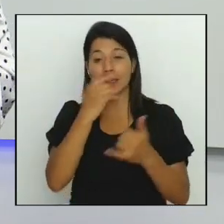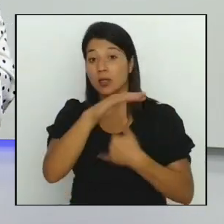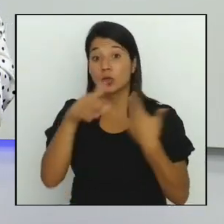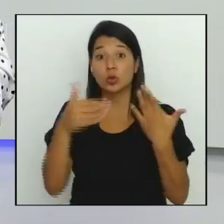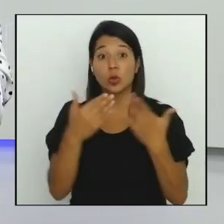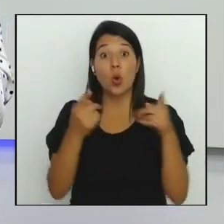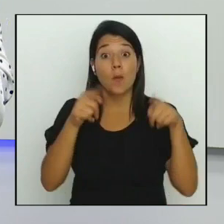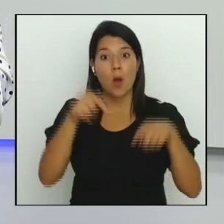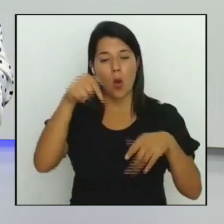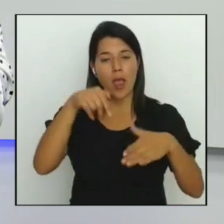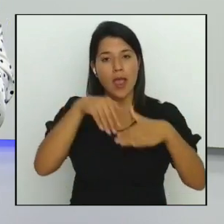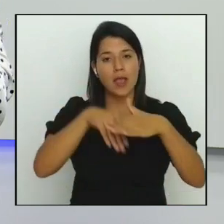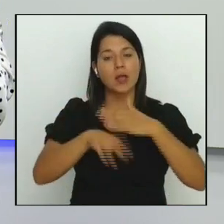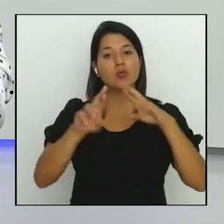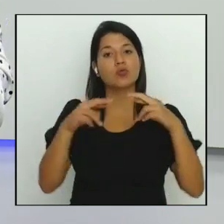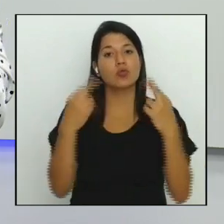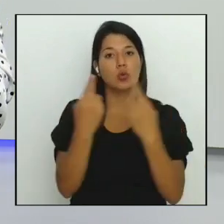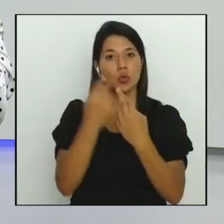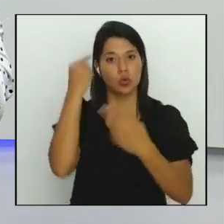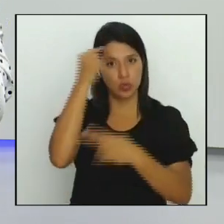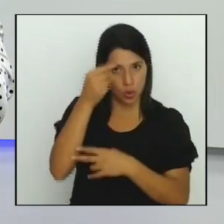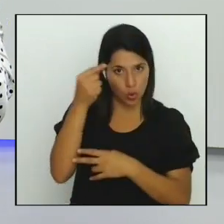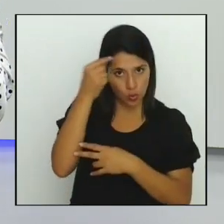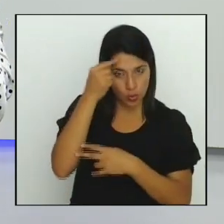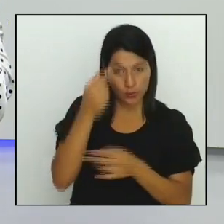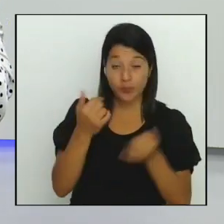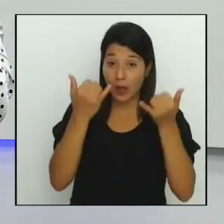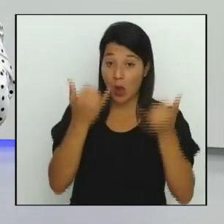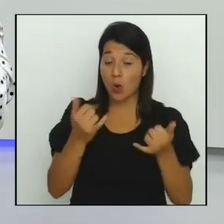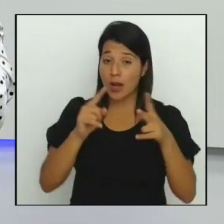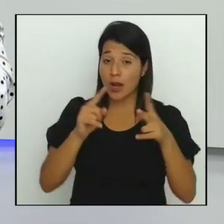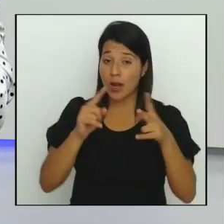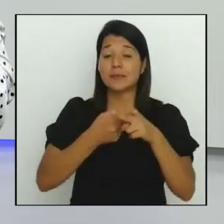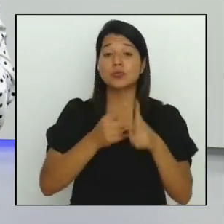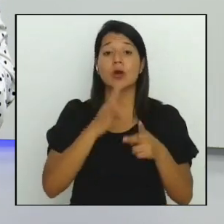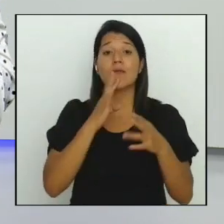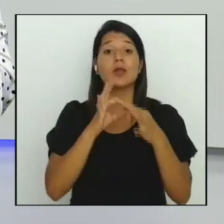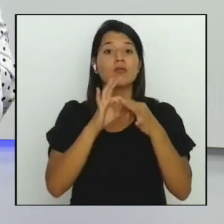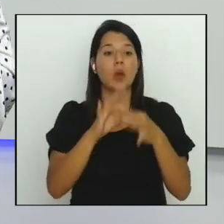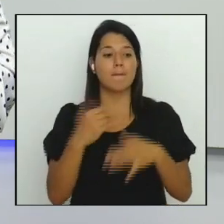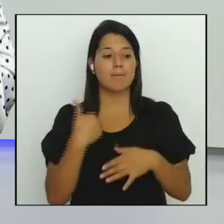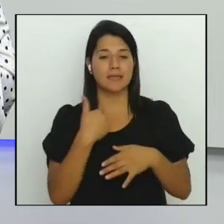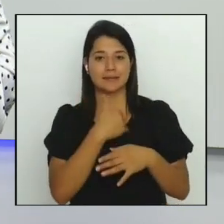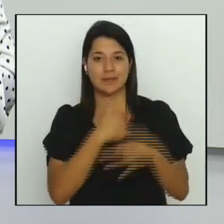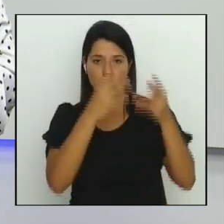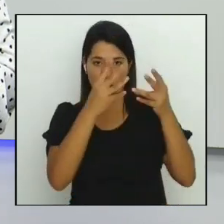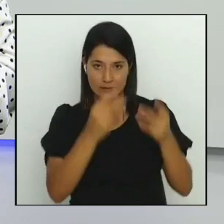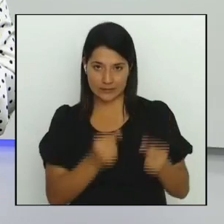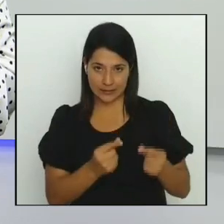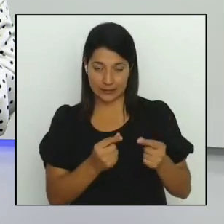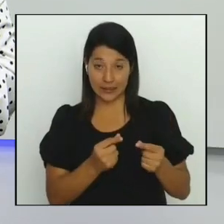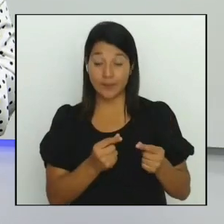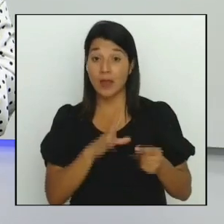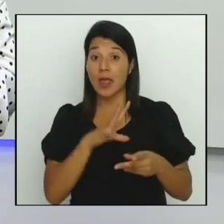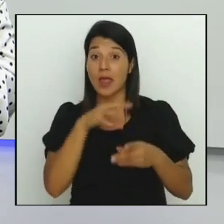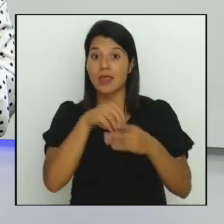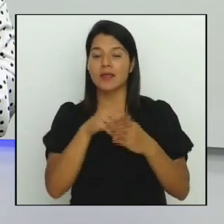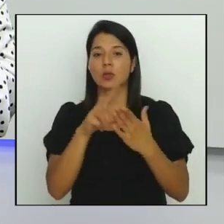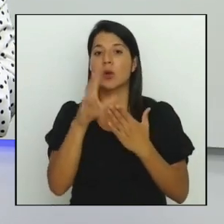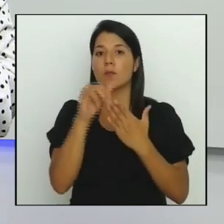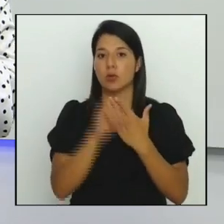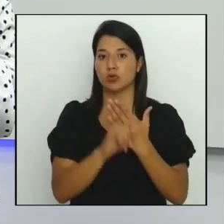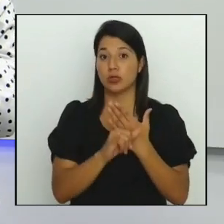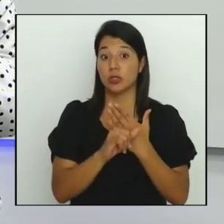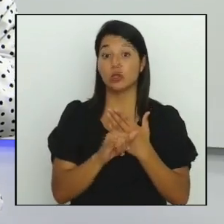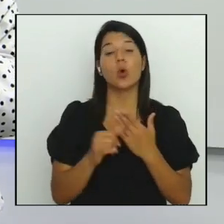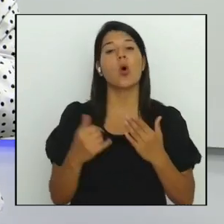consejo de gobierno iniciamos hablando del ministerio de Hacienda y es que precisamente como parte del proyecto Hacienda Digital se